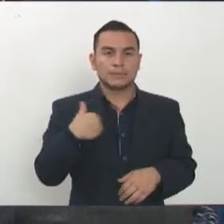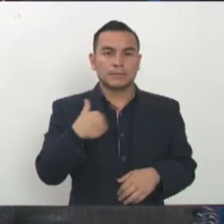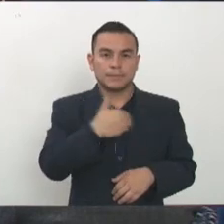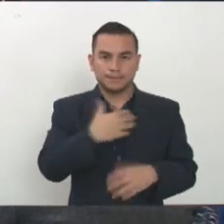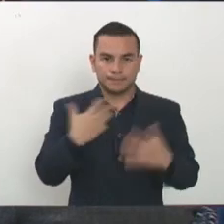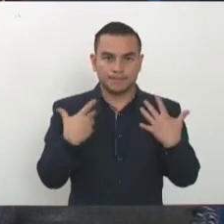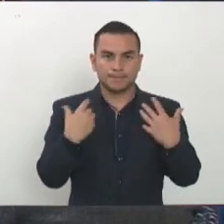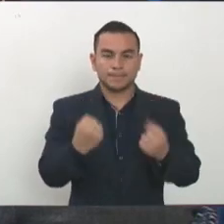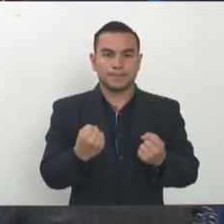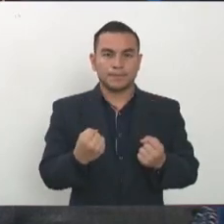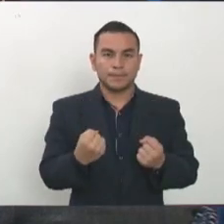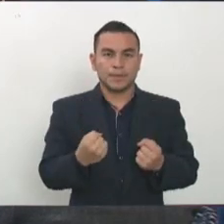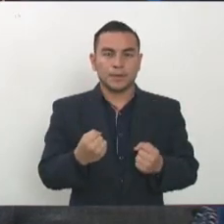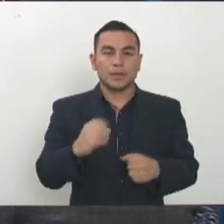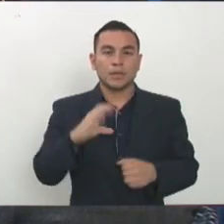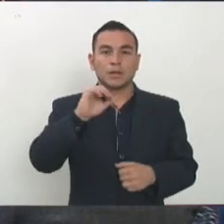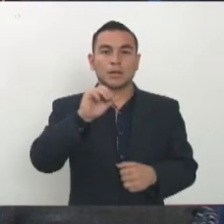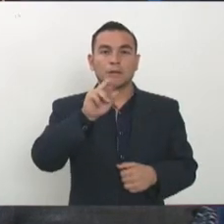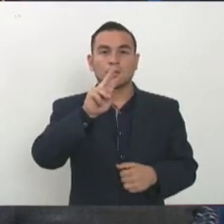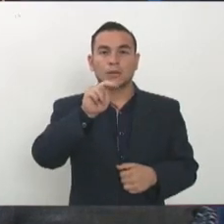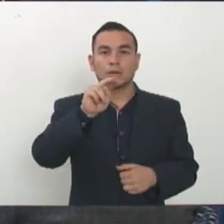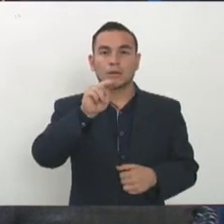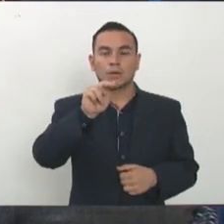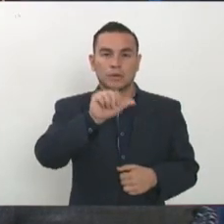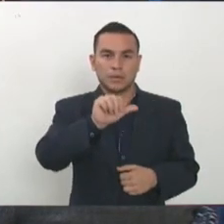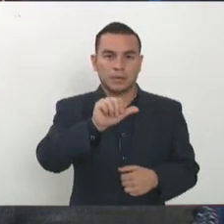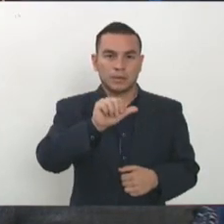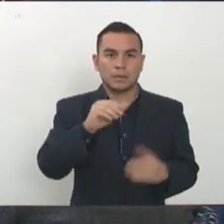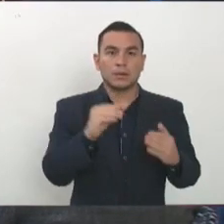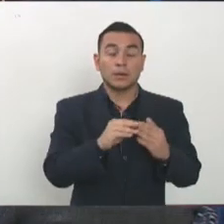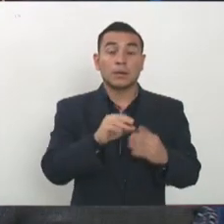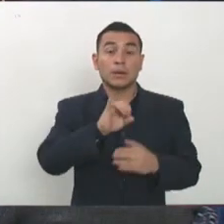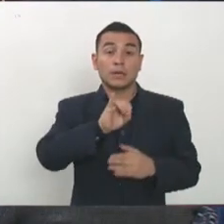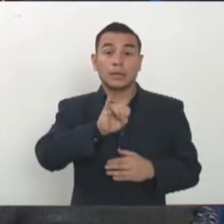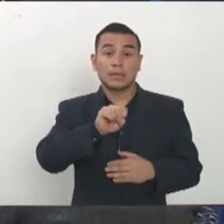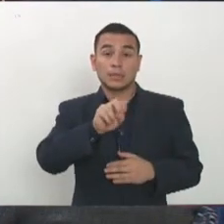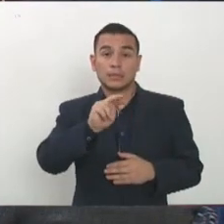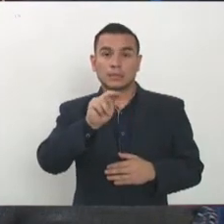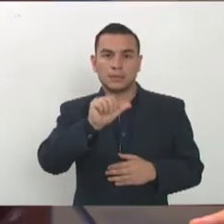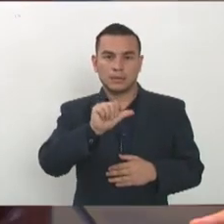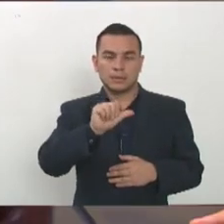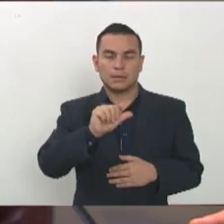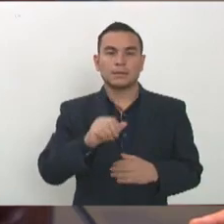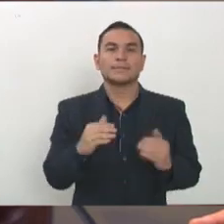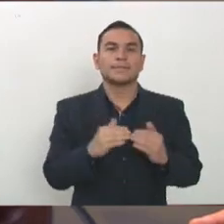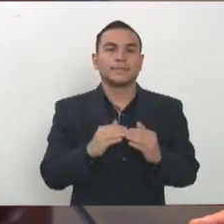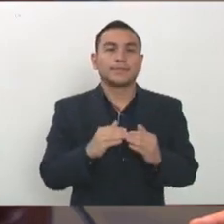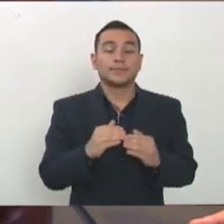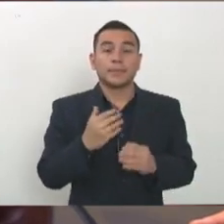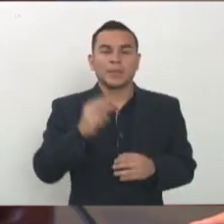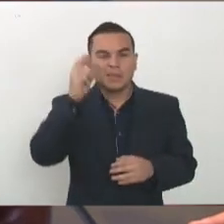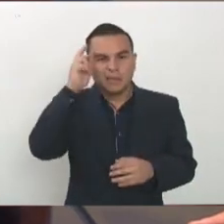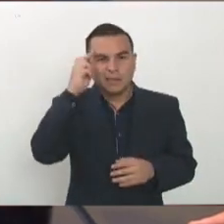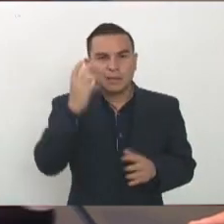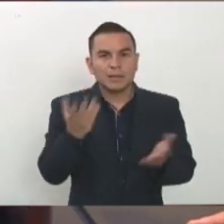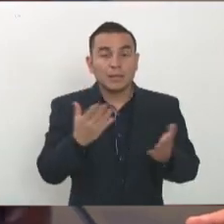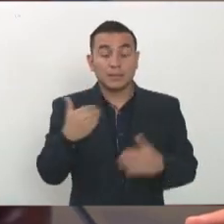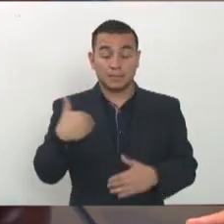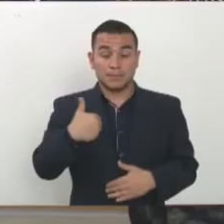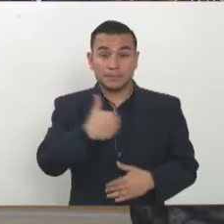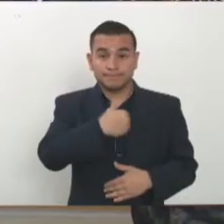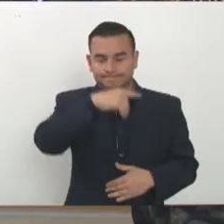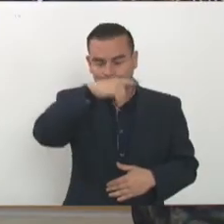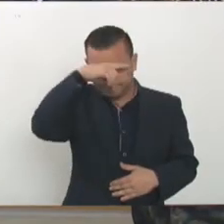del del CONA del ISNA incluso también bueno en estos casos el Ministerio de